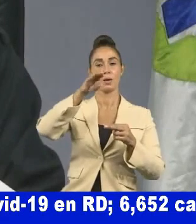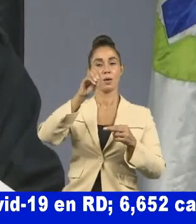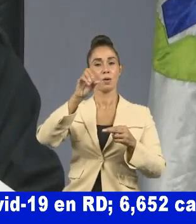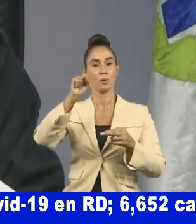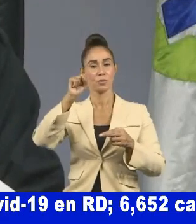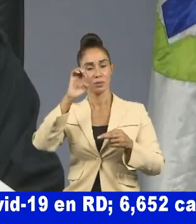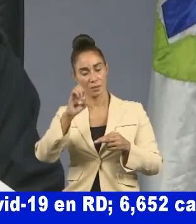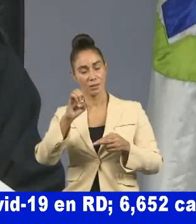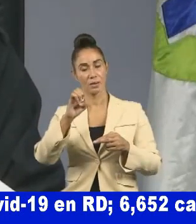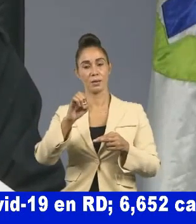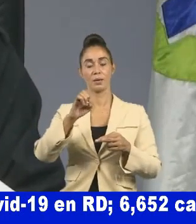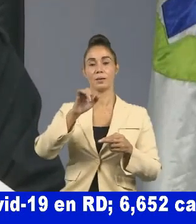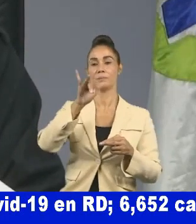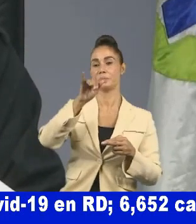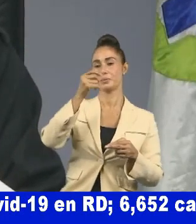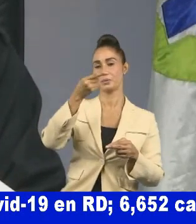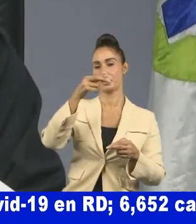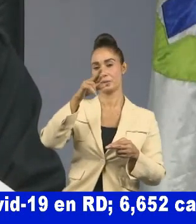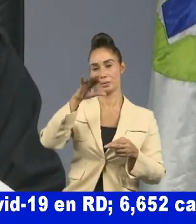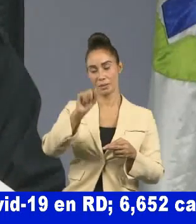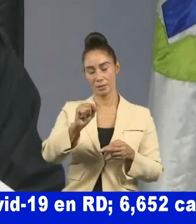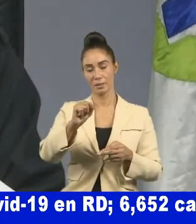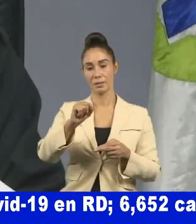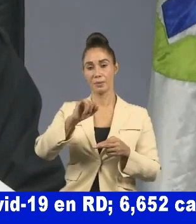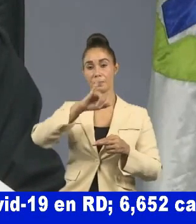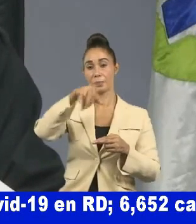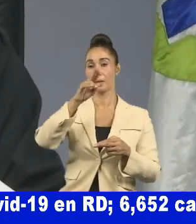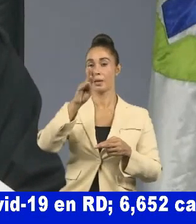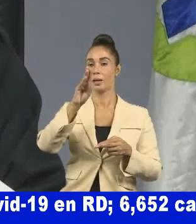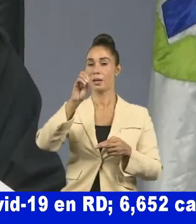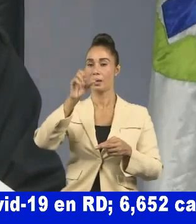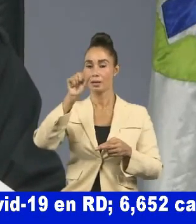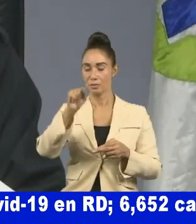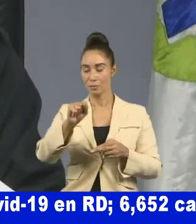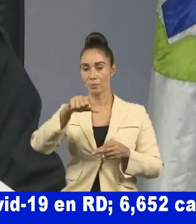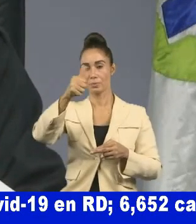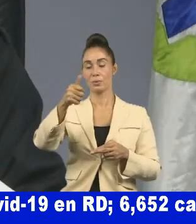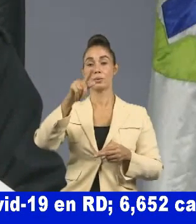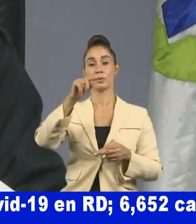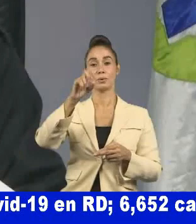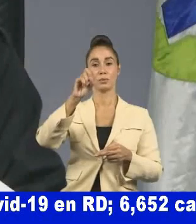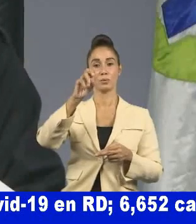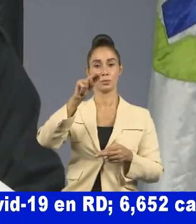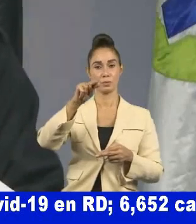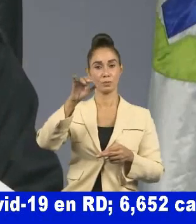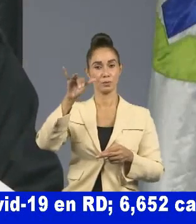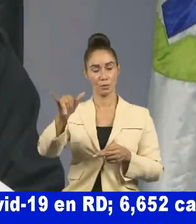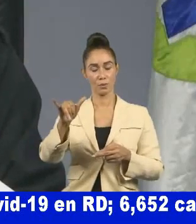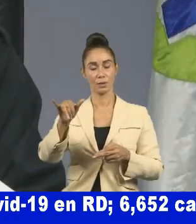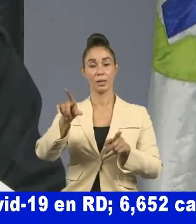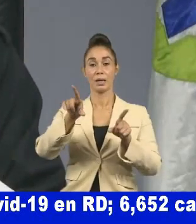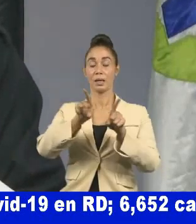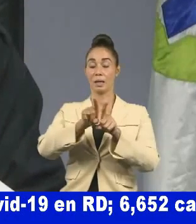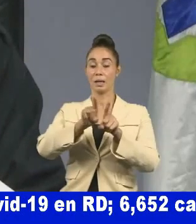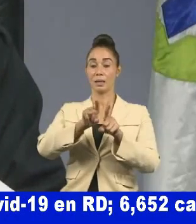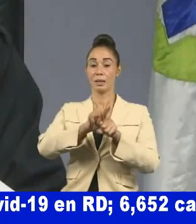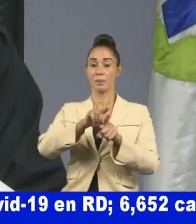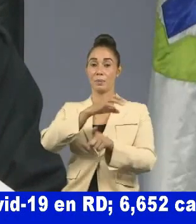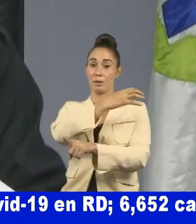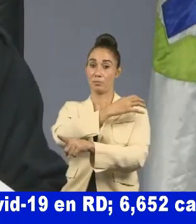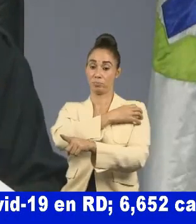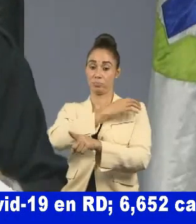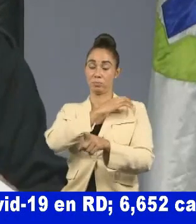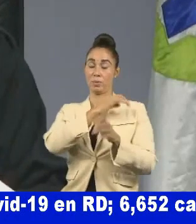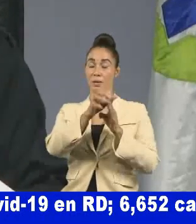Jorge Espaillat, Jesús María Aponte y Tony Almonte, así como el alcalde de Cabarete,